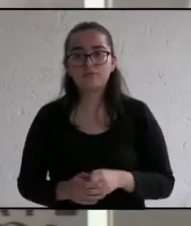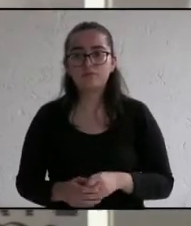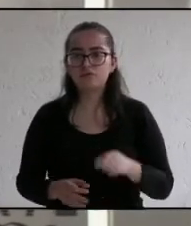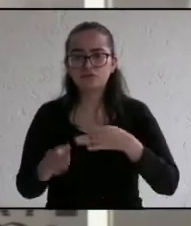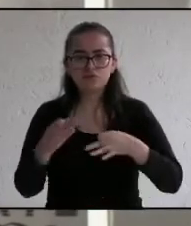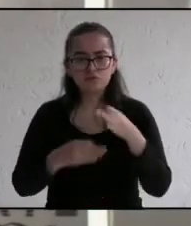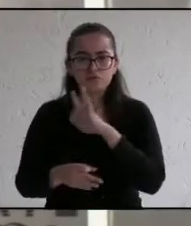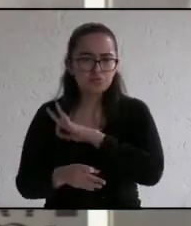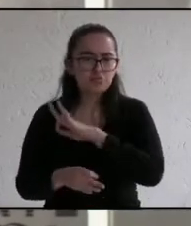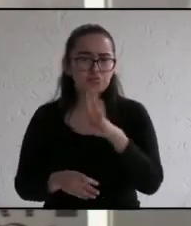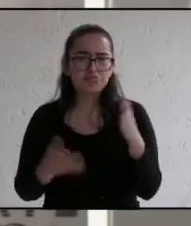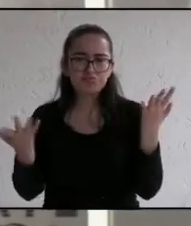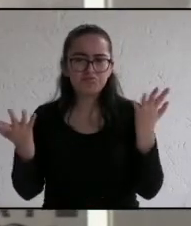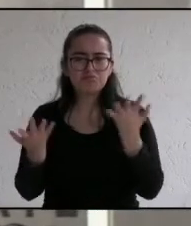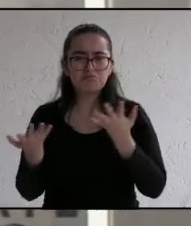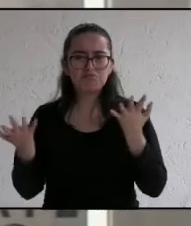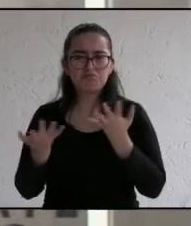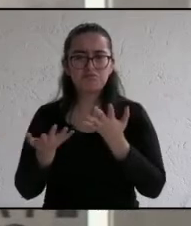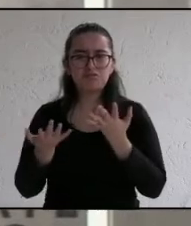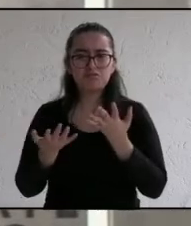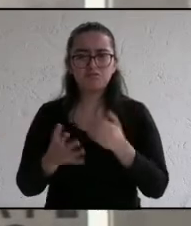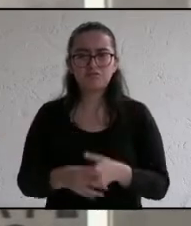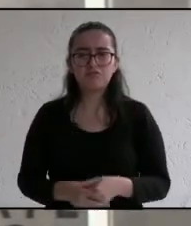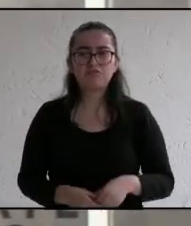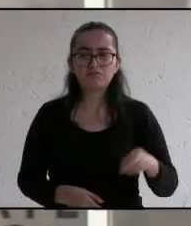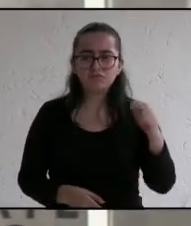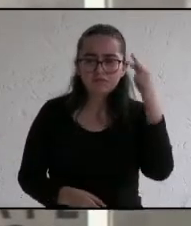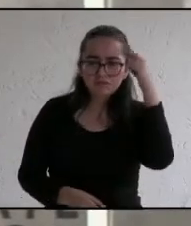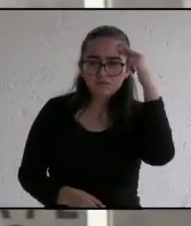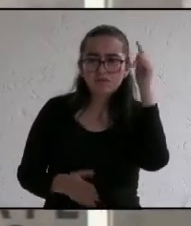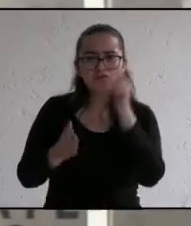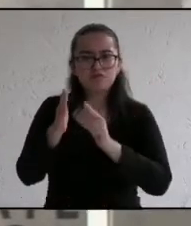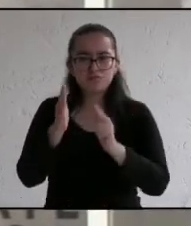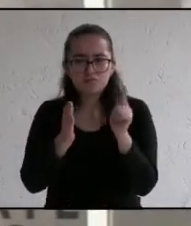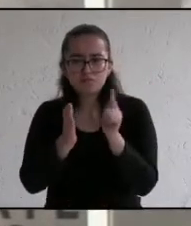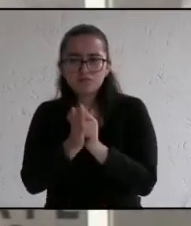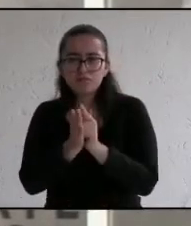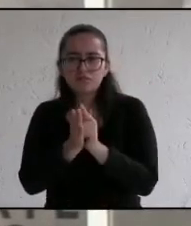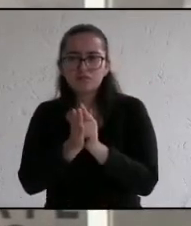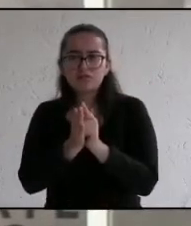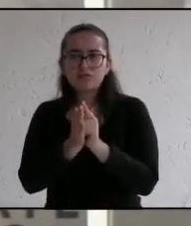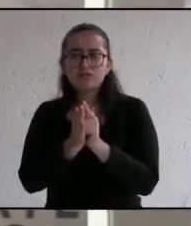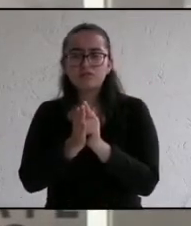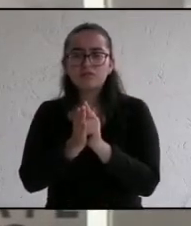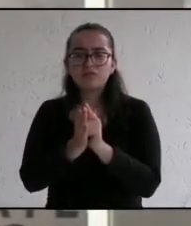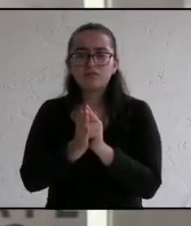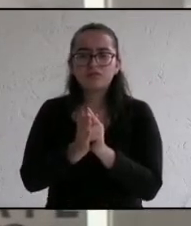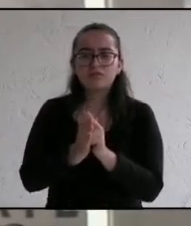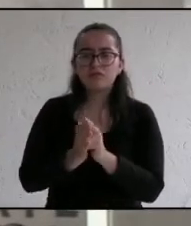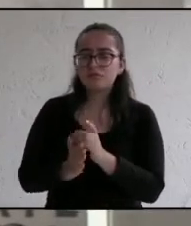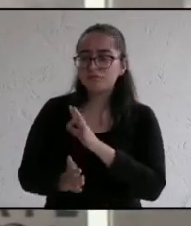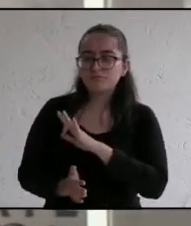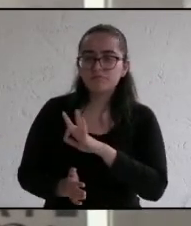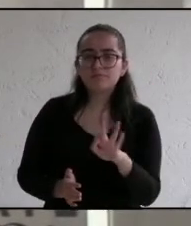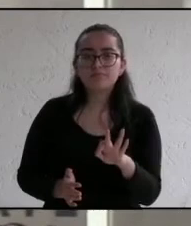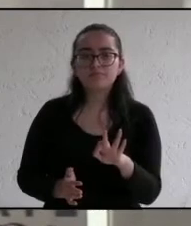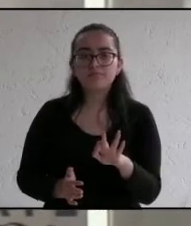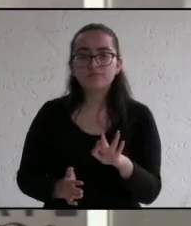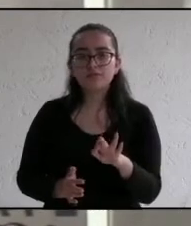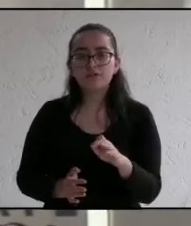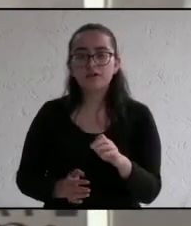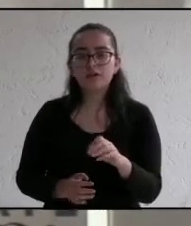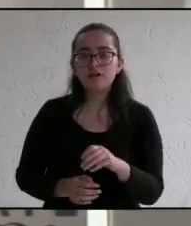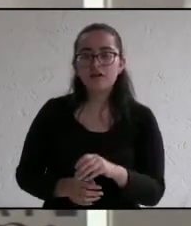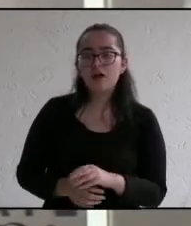todo se puede llevar a cabo. Recordemos que también la ley nos permite la libertad ascendaria también hay programas